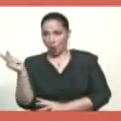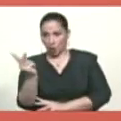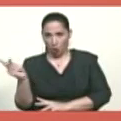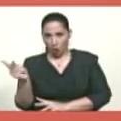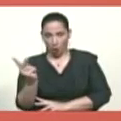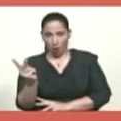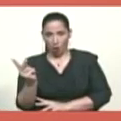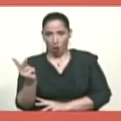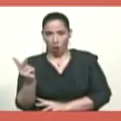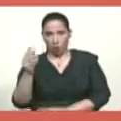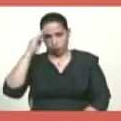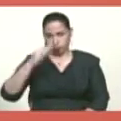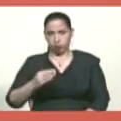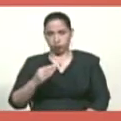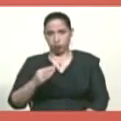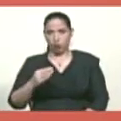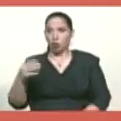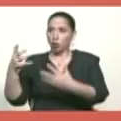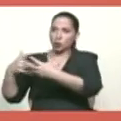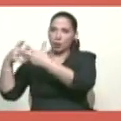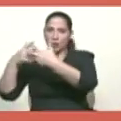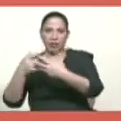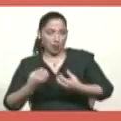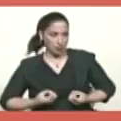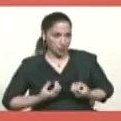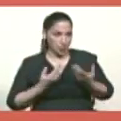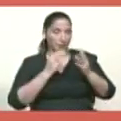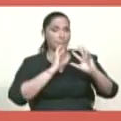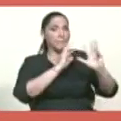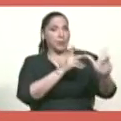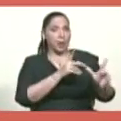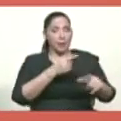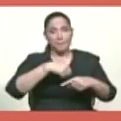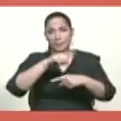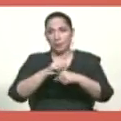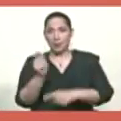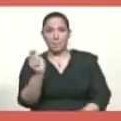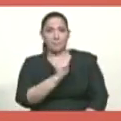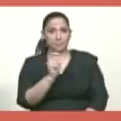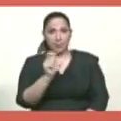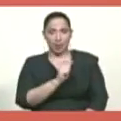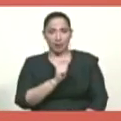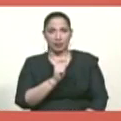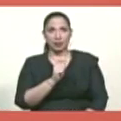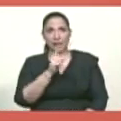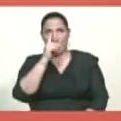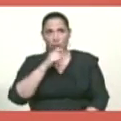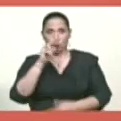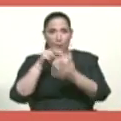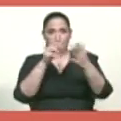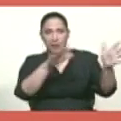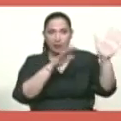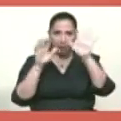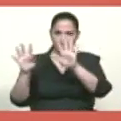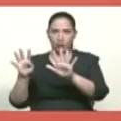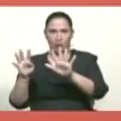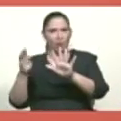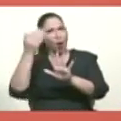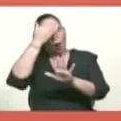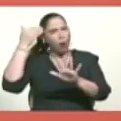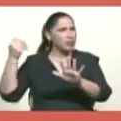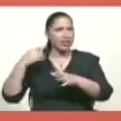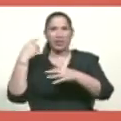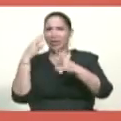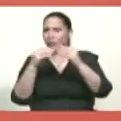norteamericanos le expresaron que en el primer trimestre del año 2019 estaba previsto una operación militar contra Venezuela. Olvídense toda esa